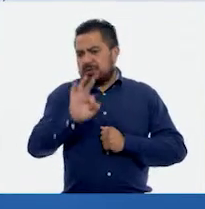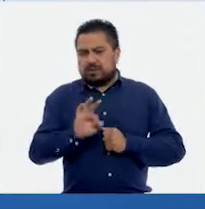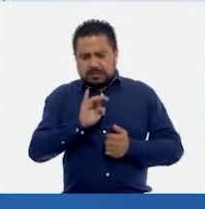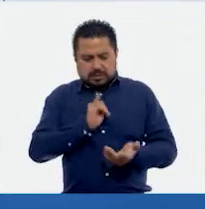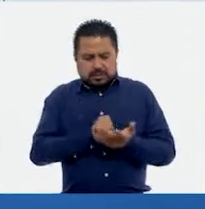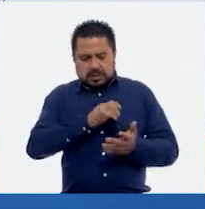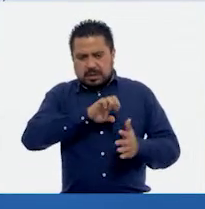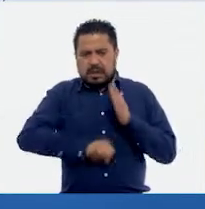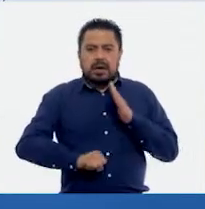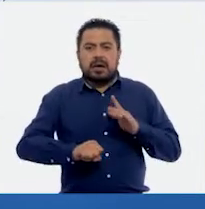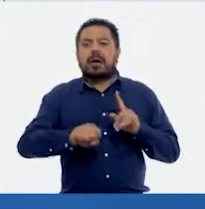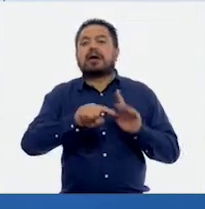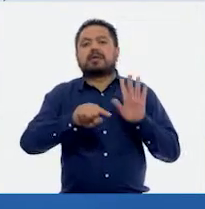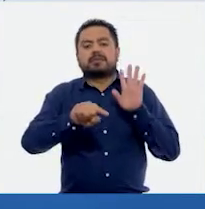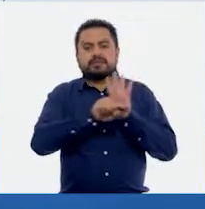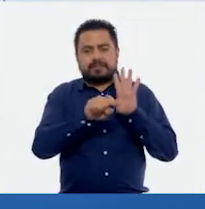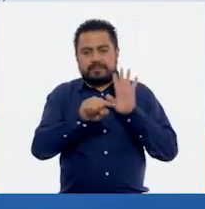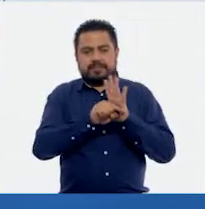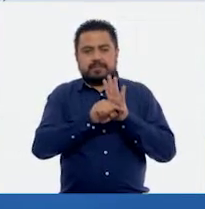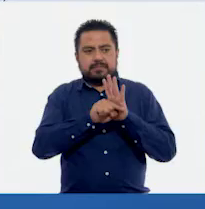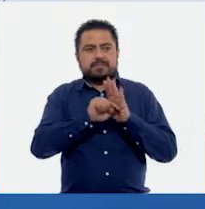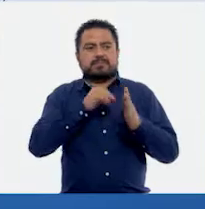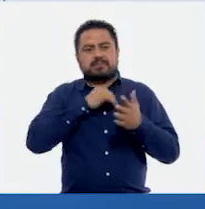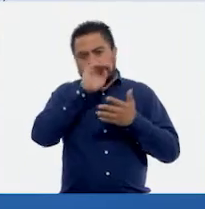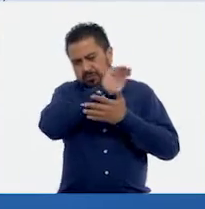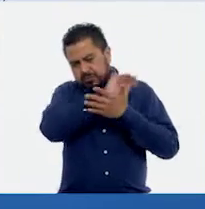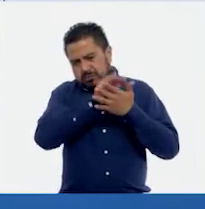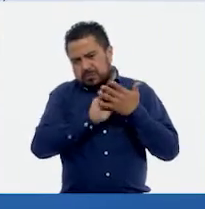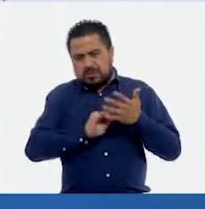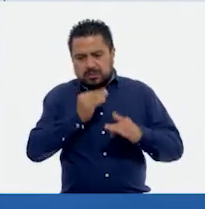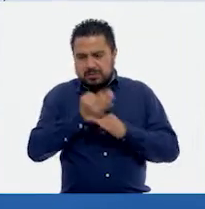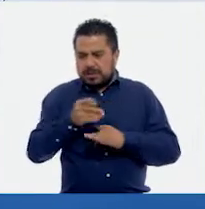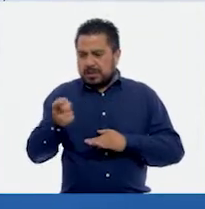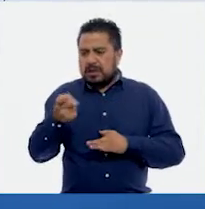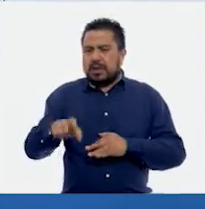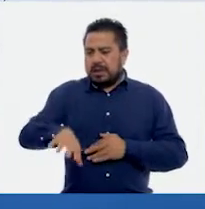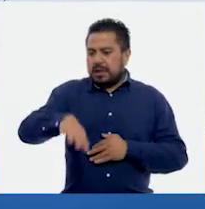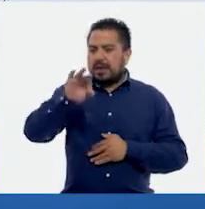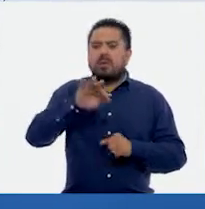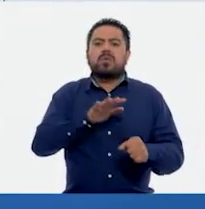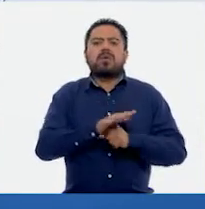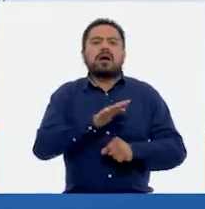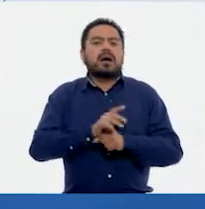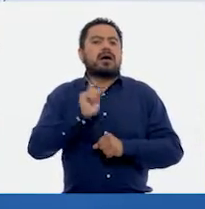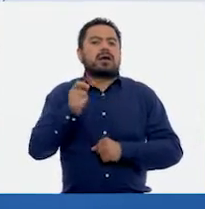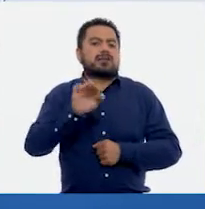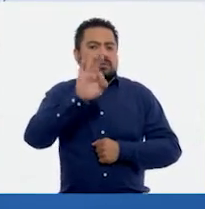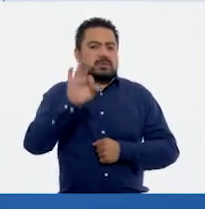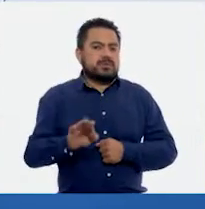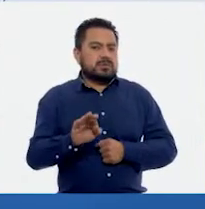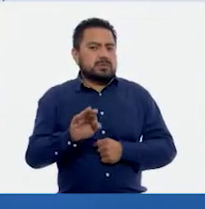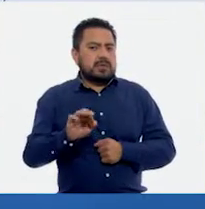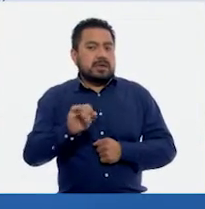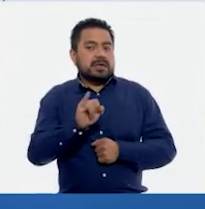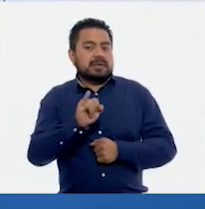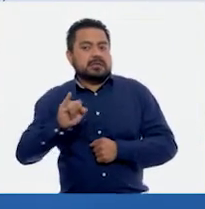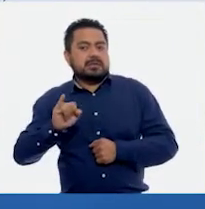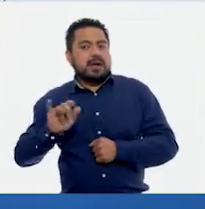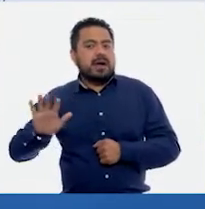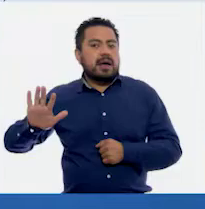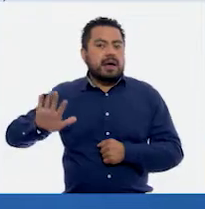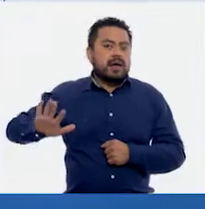Una resta. Bien. Voy a borrar esto para que podamos obtener cuál sería el descuento de la bicicleta.